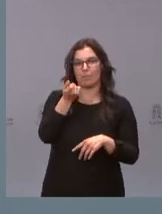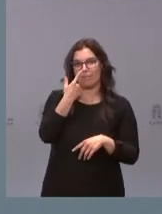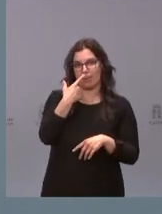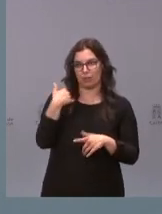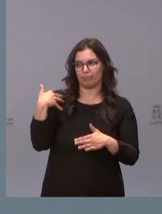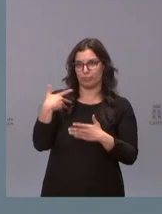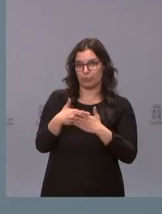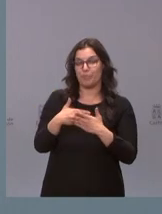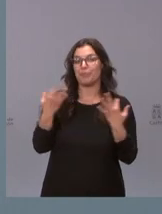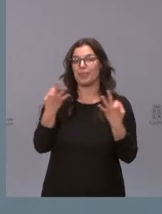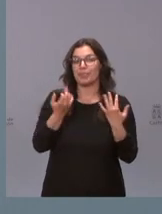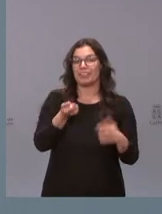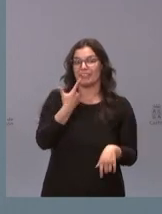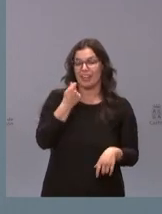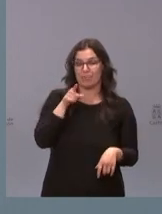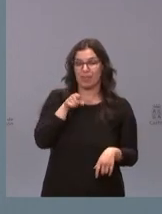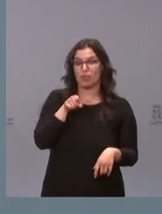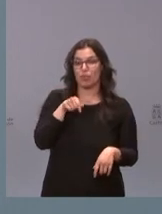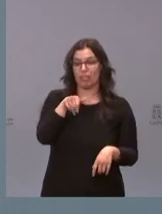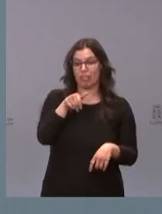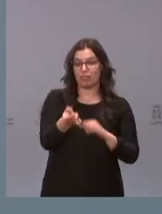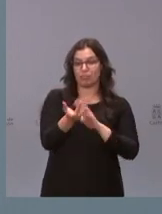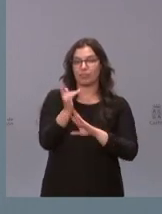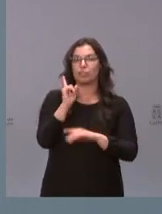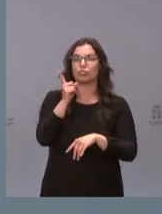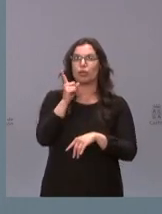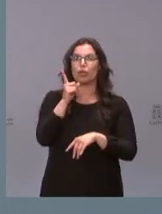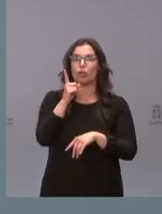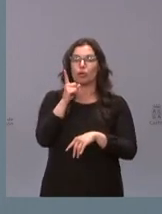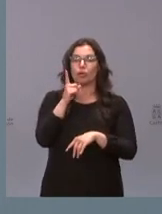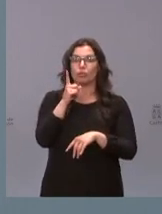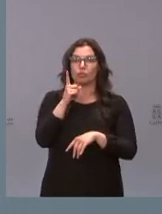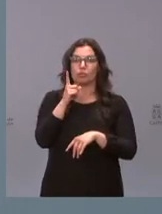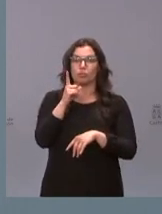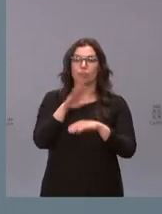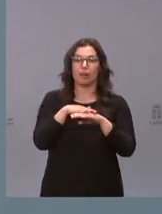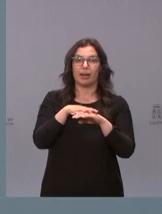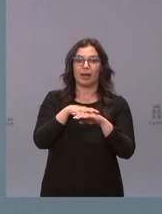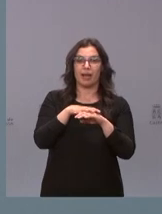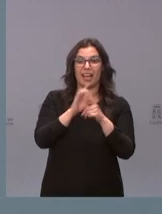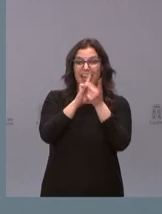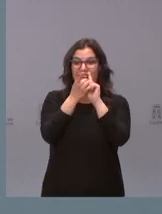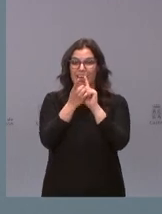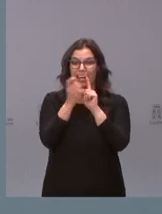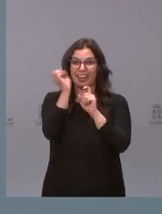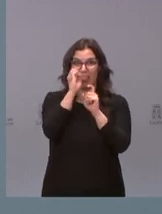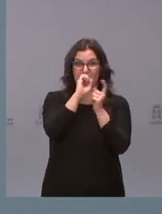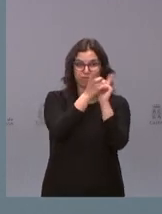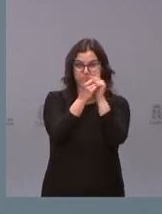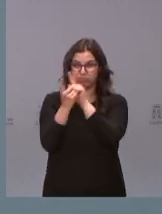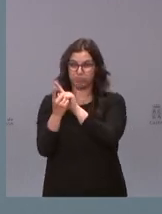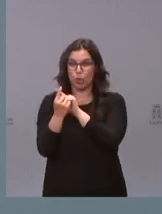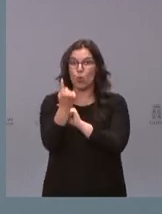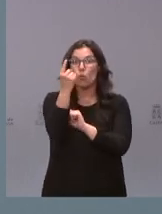que sucede es que estos fármacos este fármaco es solamente contra una de las más de 20 mutaciones que puede presentar